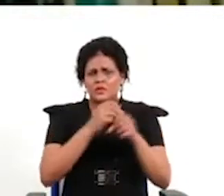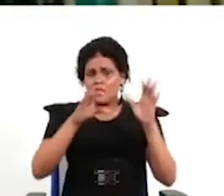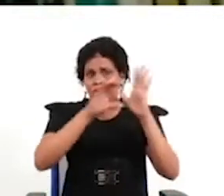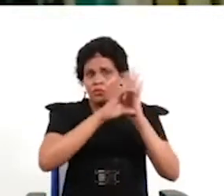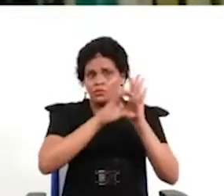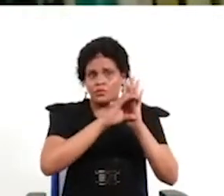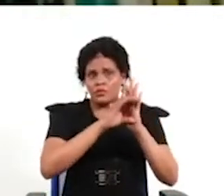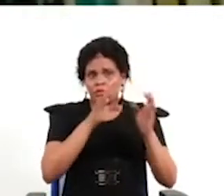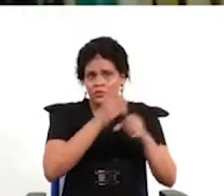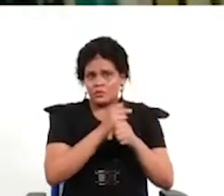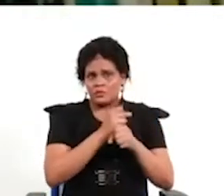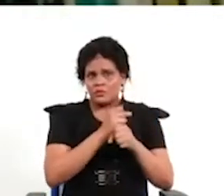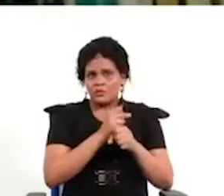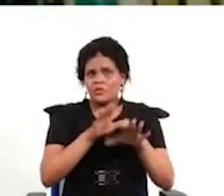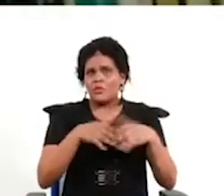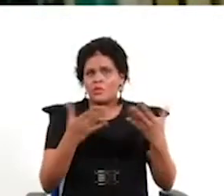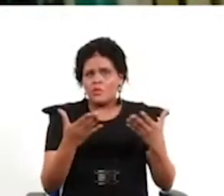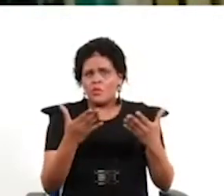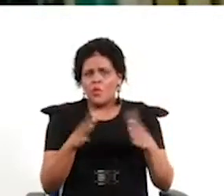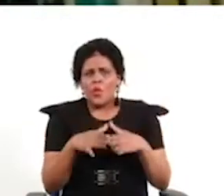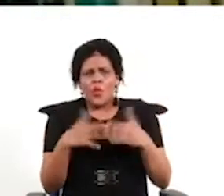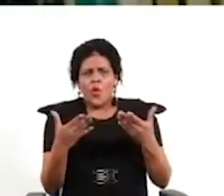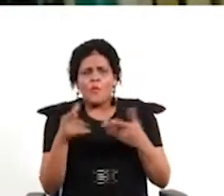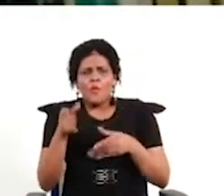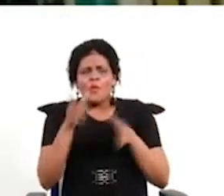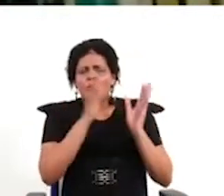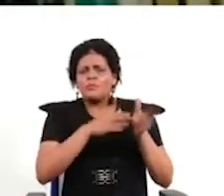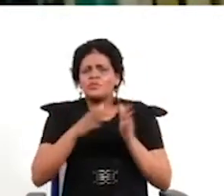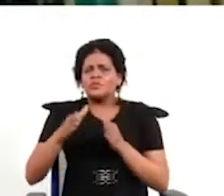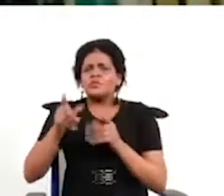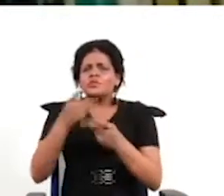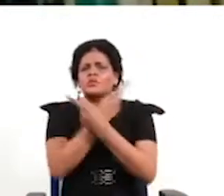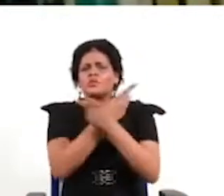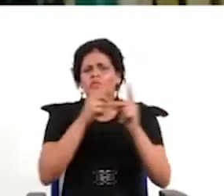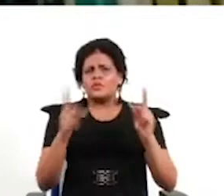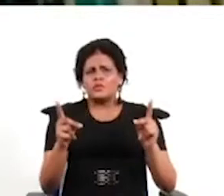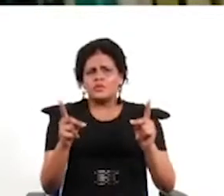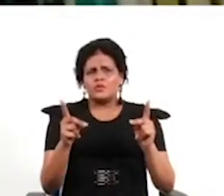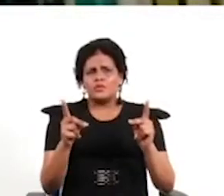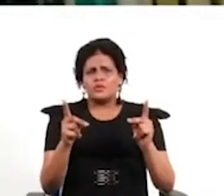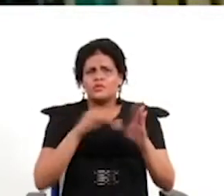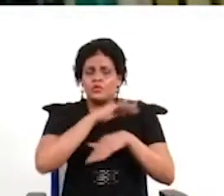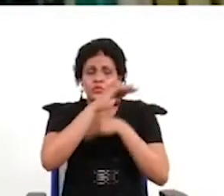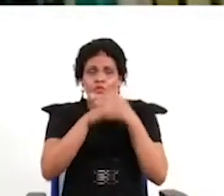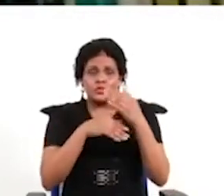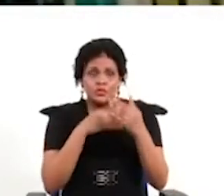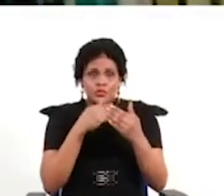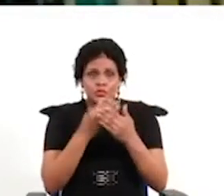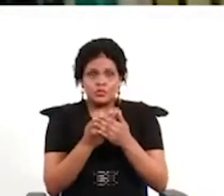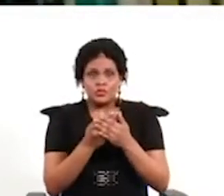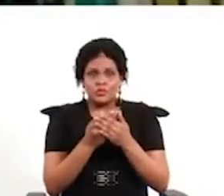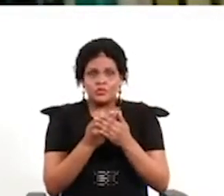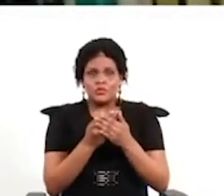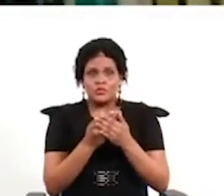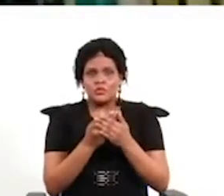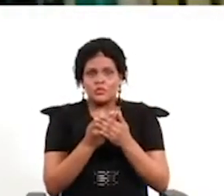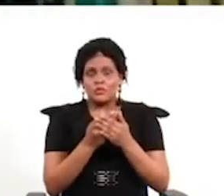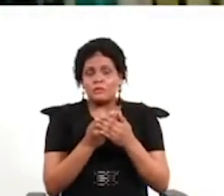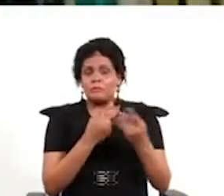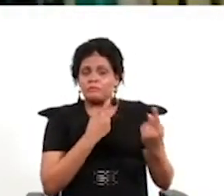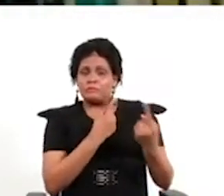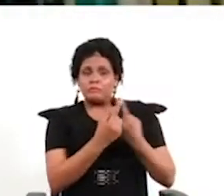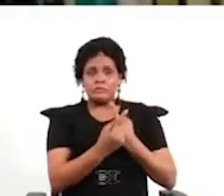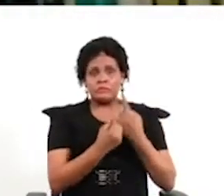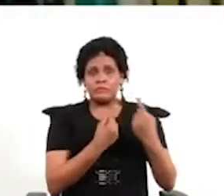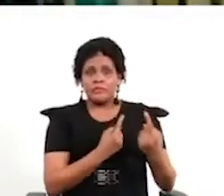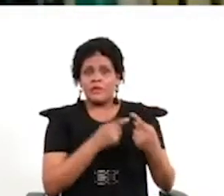tenemos por ejemplo a las leyes que tenemos cómo son los procedimientos democráticos etcétera no son controvertidos la controversia está en si